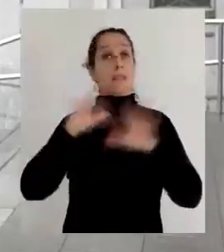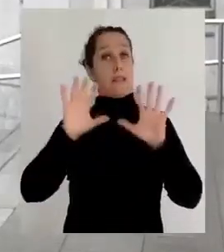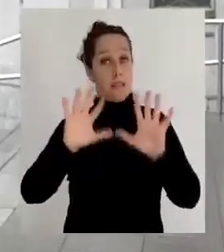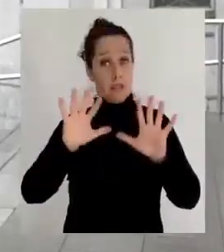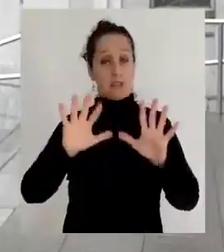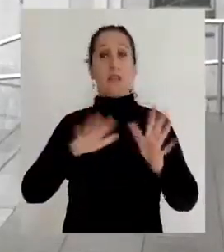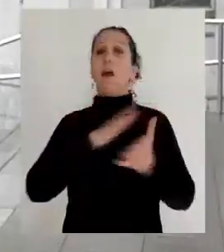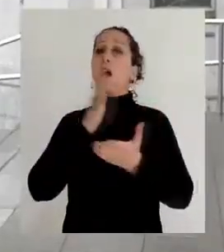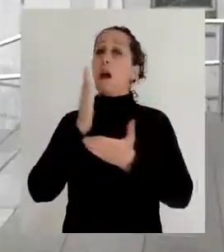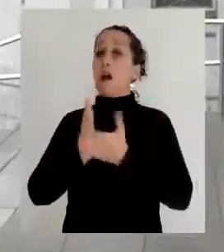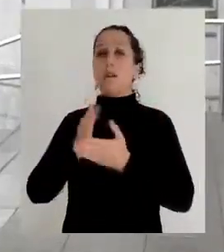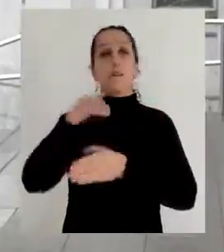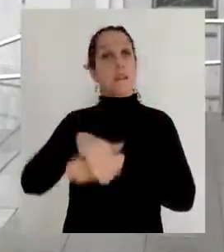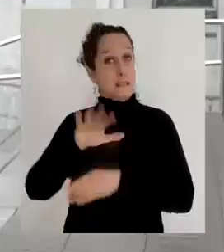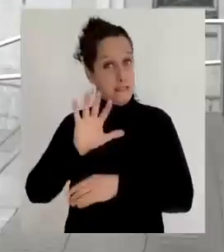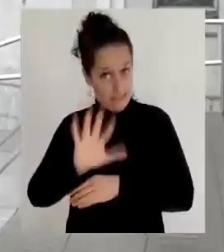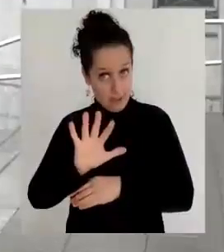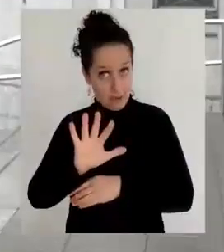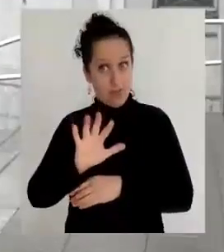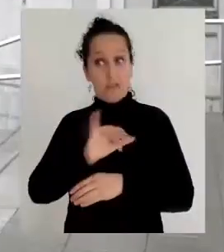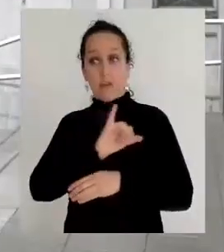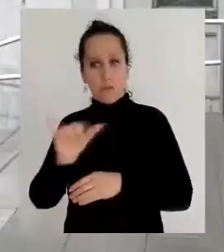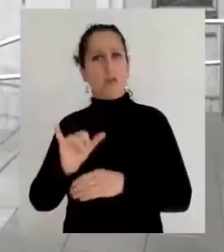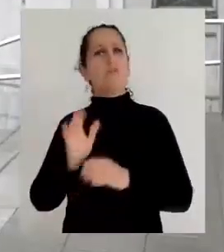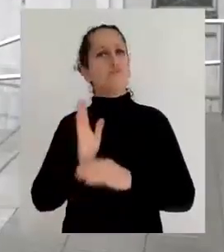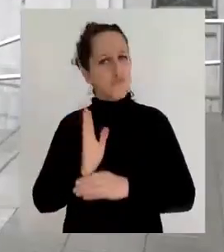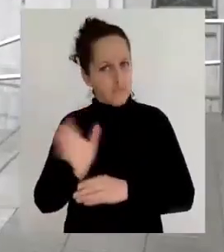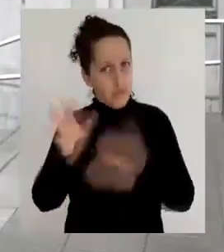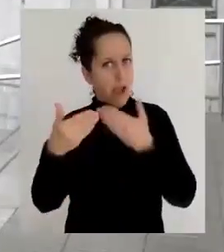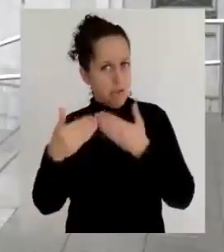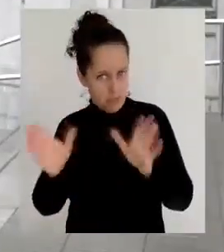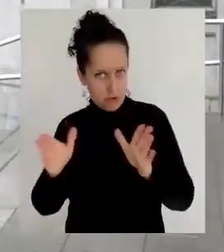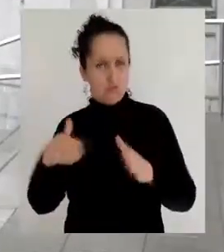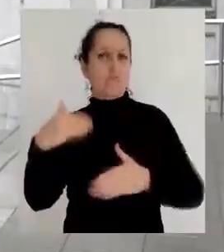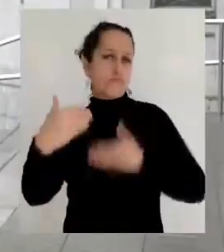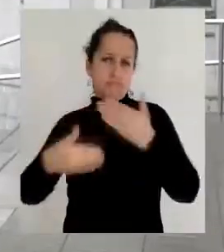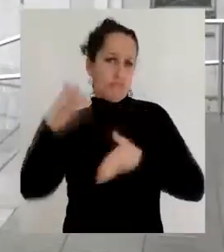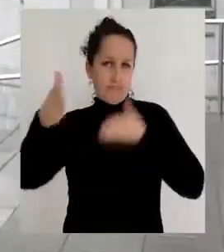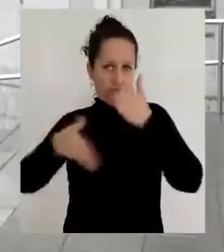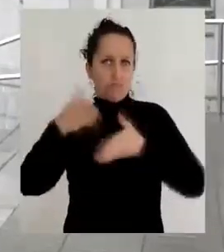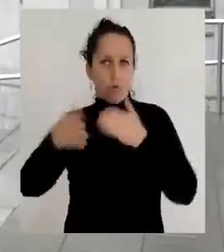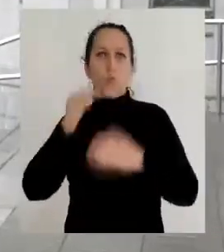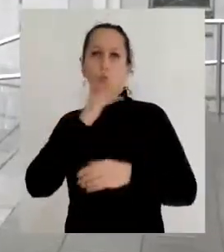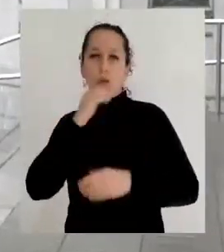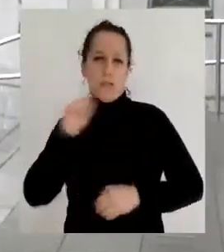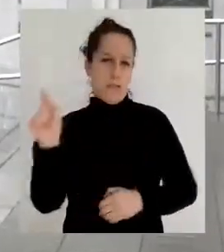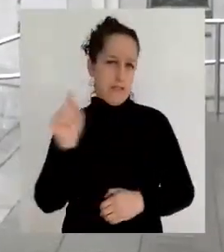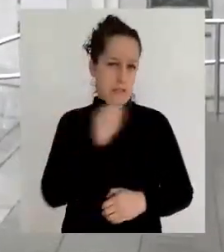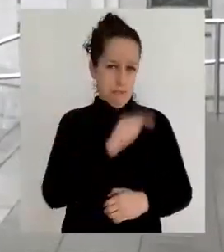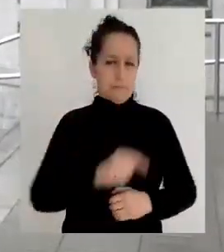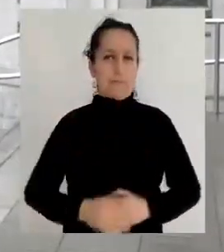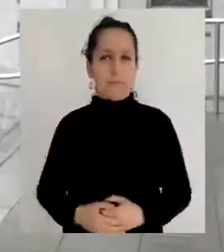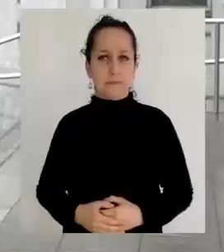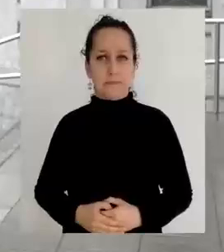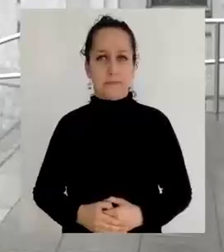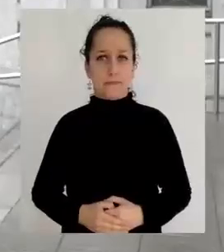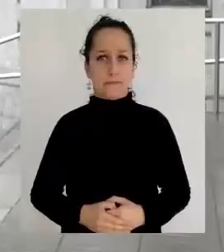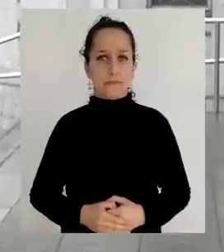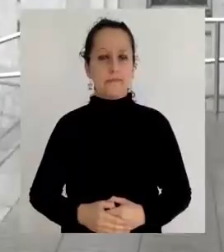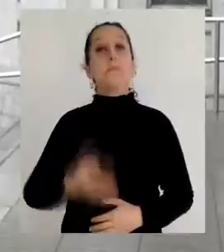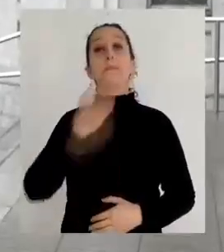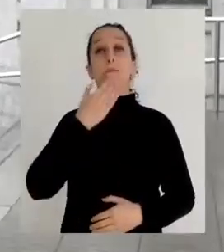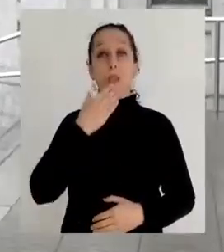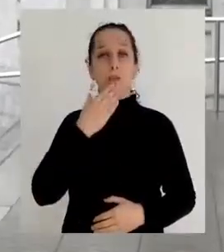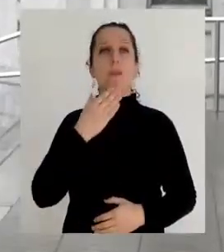10am and end at 17am for then to continue with the normal hour of attention in the emergency centers.